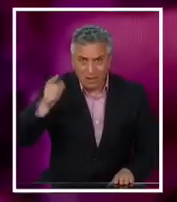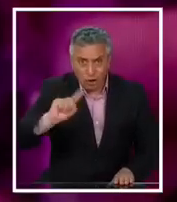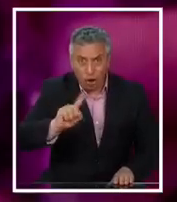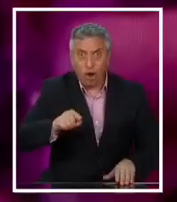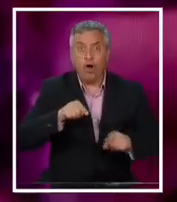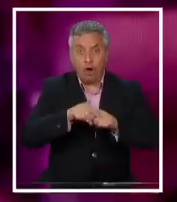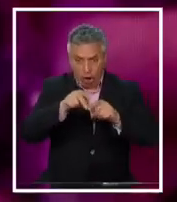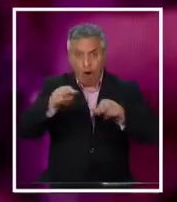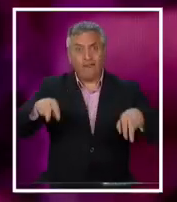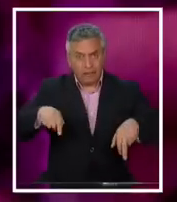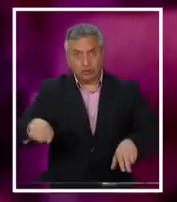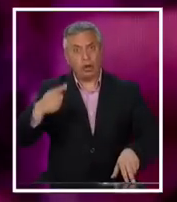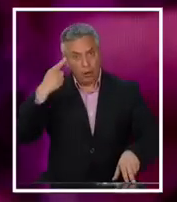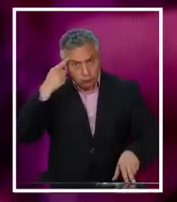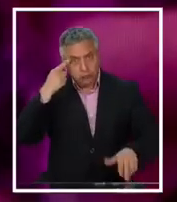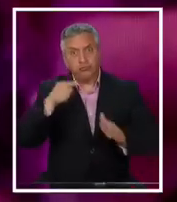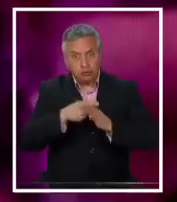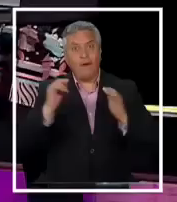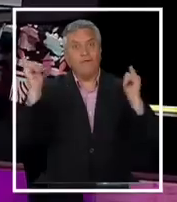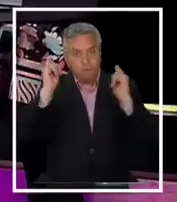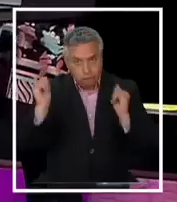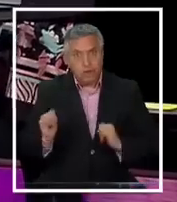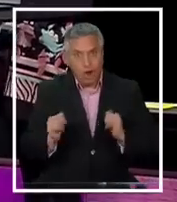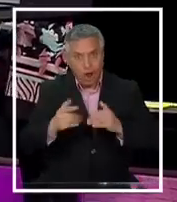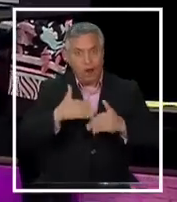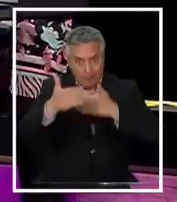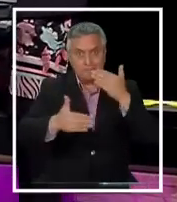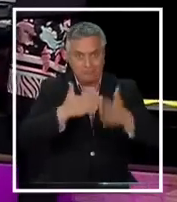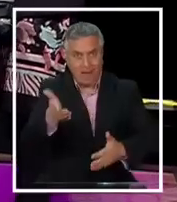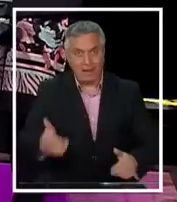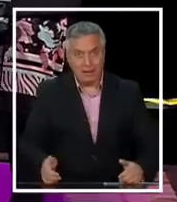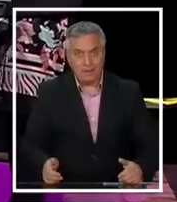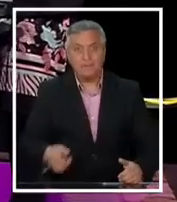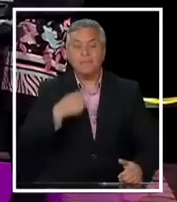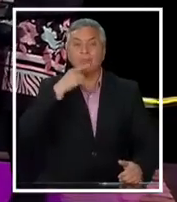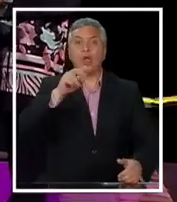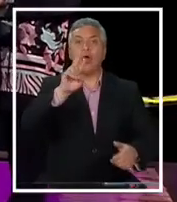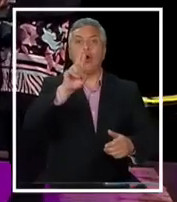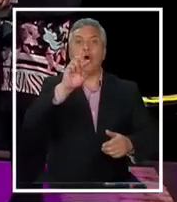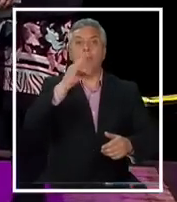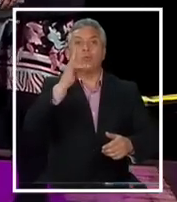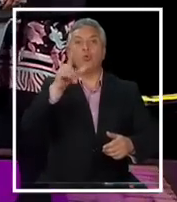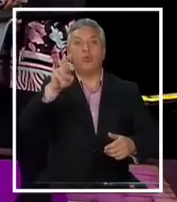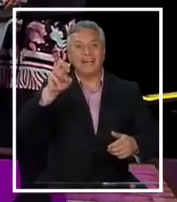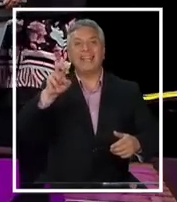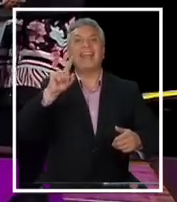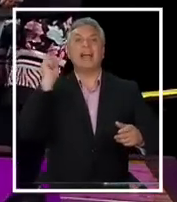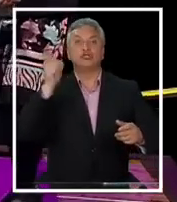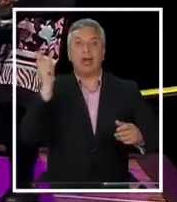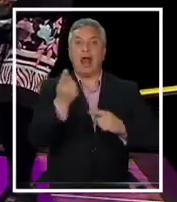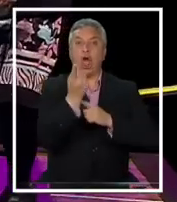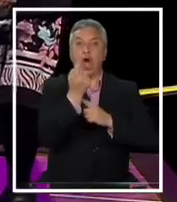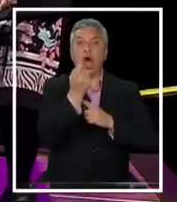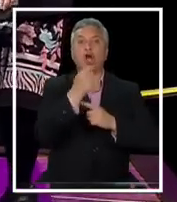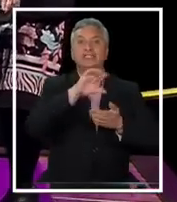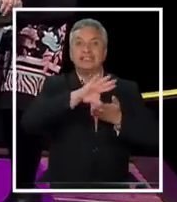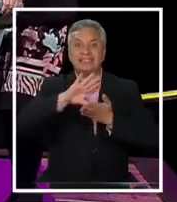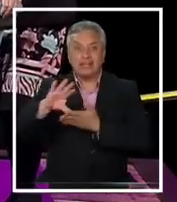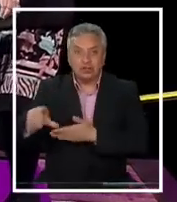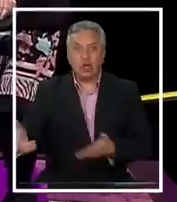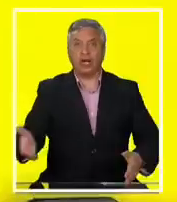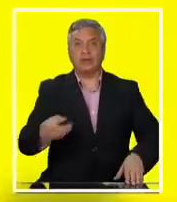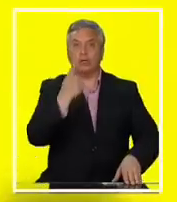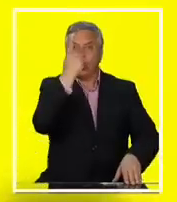convención consagró como forma de reforma. No, porque la convención te dijo la plurinacionalidad, once naciones, te dijo un